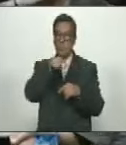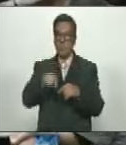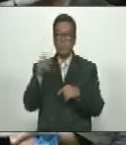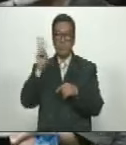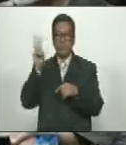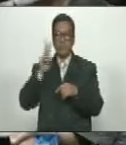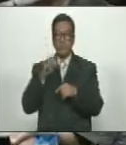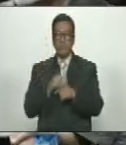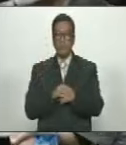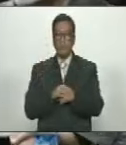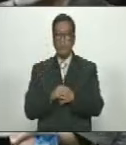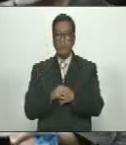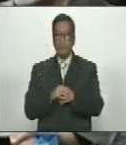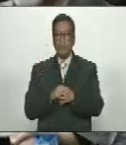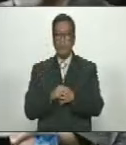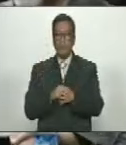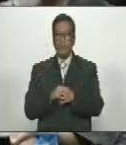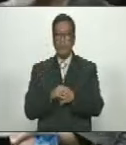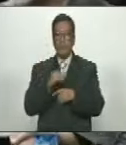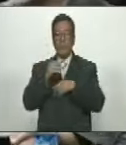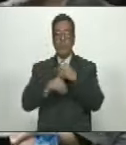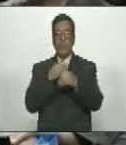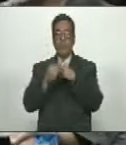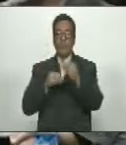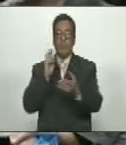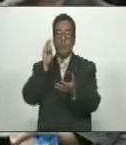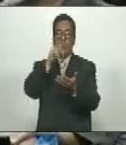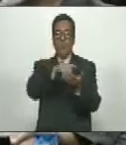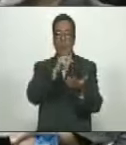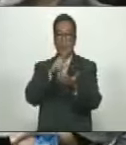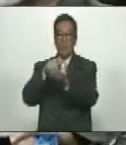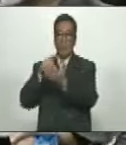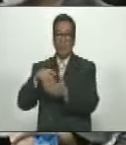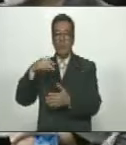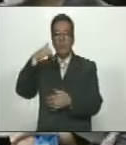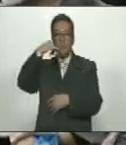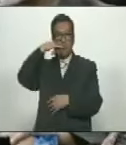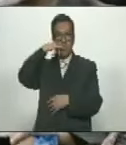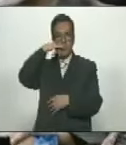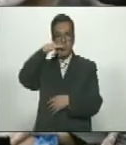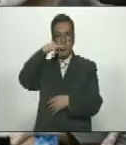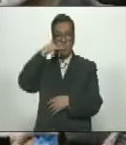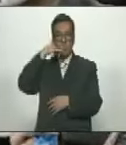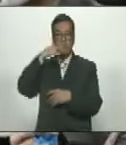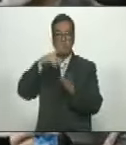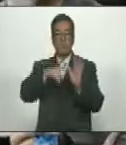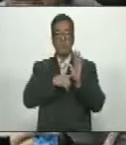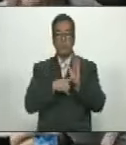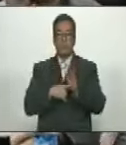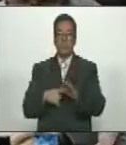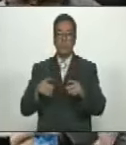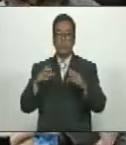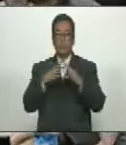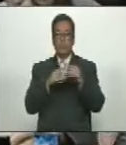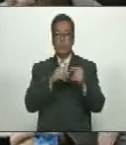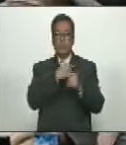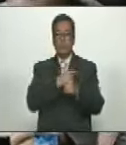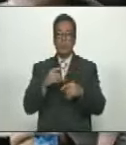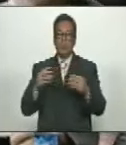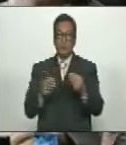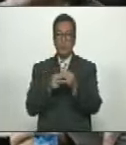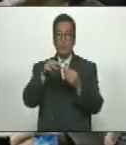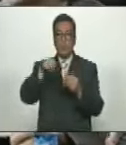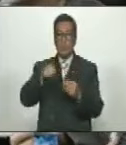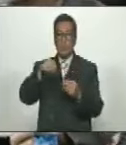De Venezuela Mediante Su Participación Telefónica En el Programa Una Tertulia Con